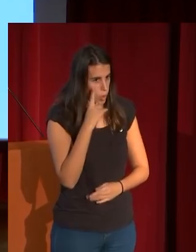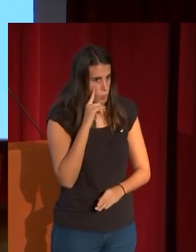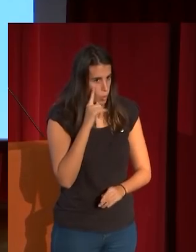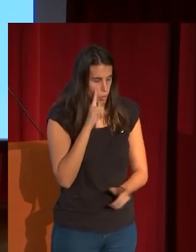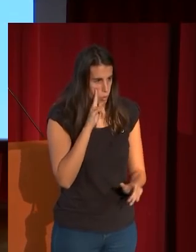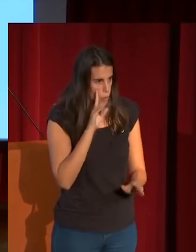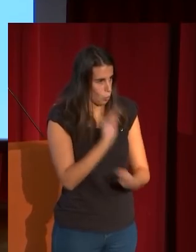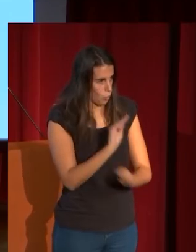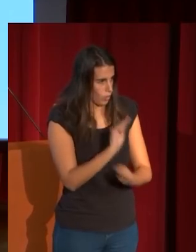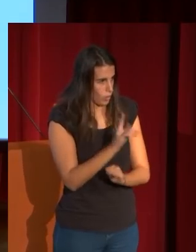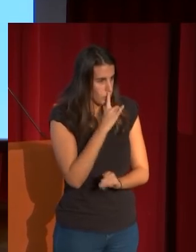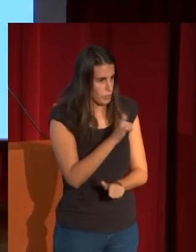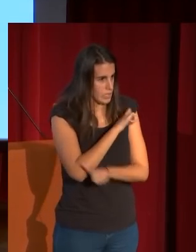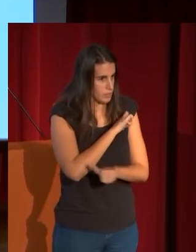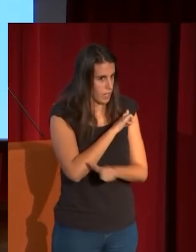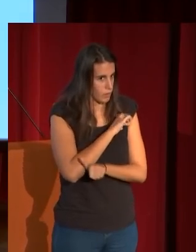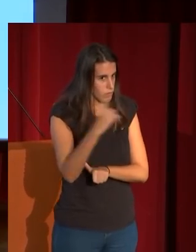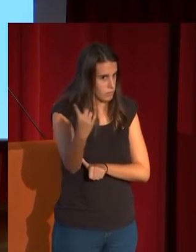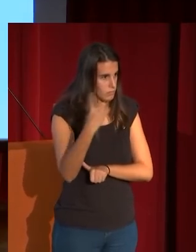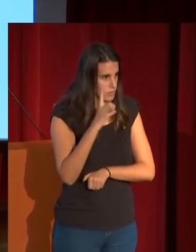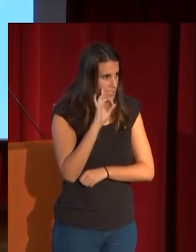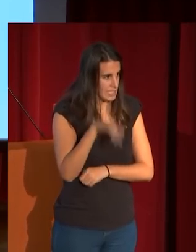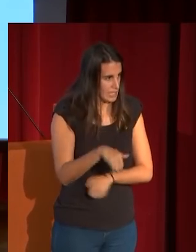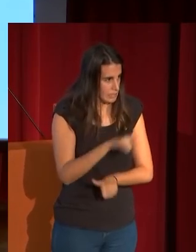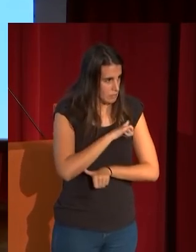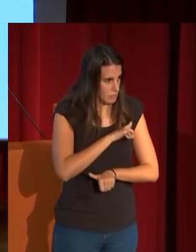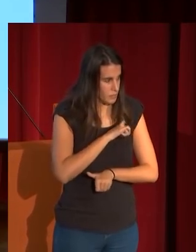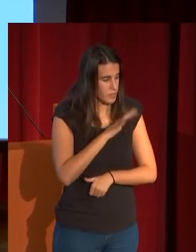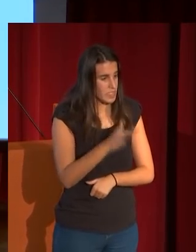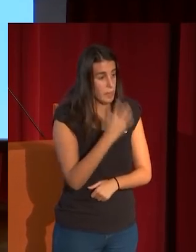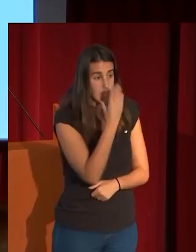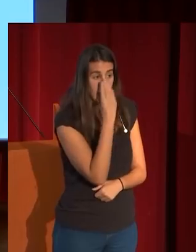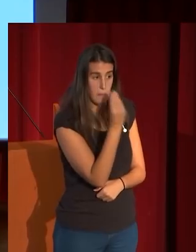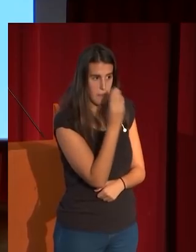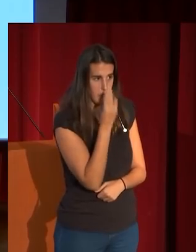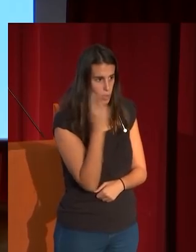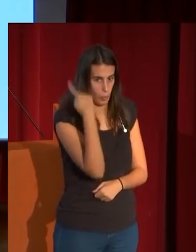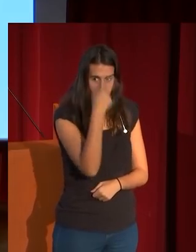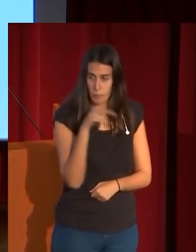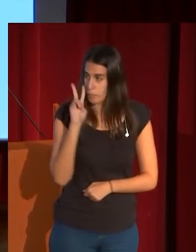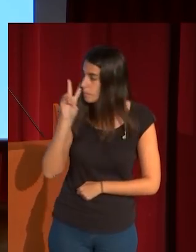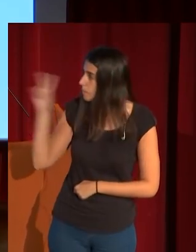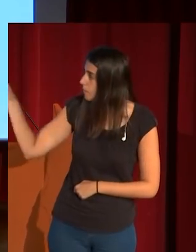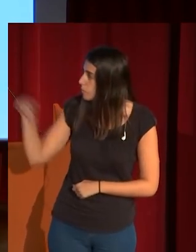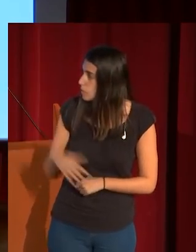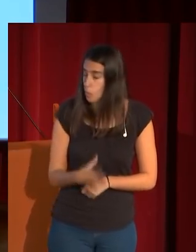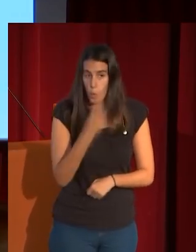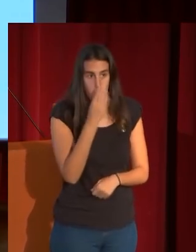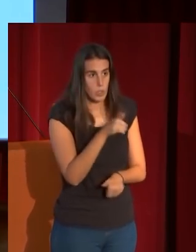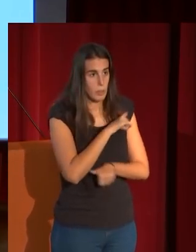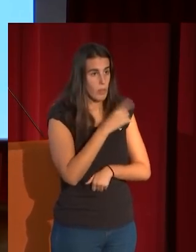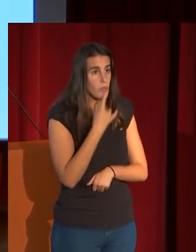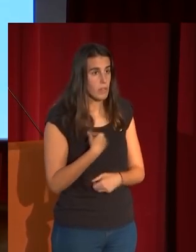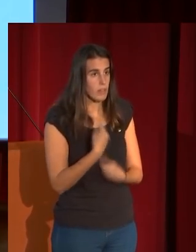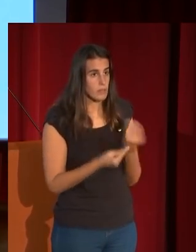sensación de espera tensa a que se acabe y el perro nos la muestra muy bien porque está esperando las órdenes de su